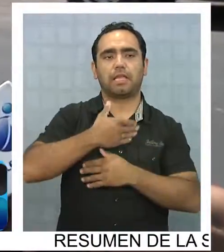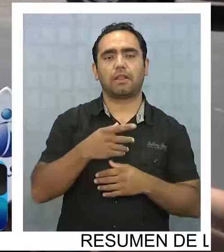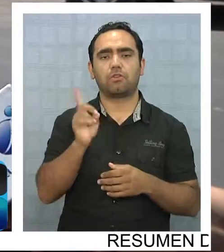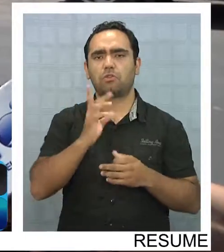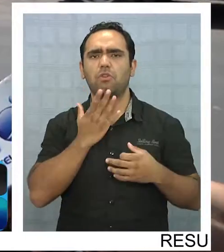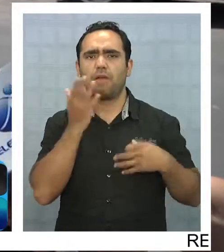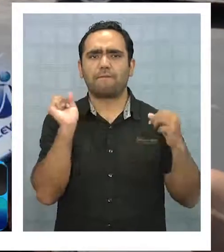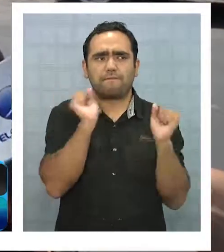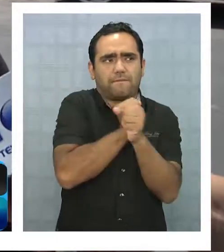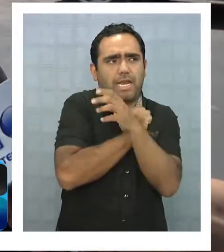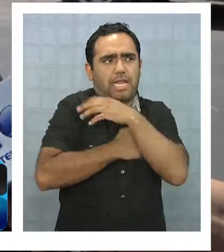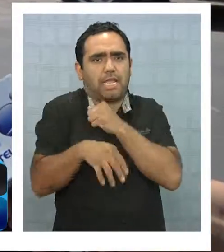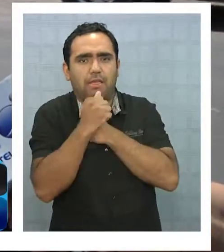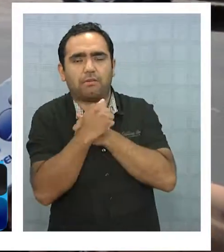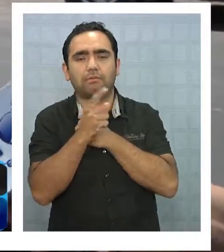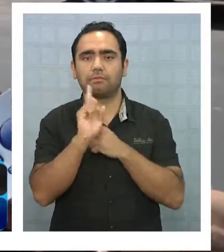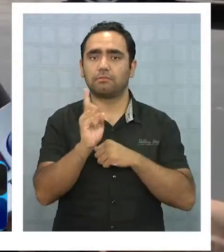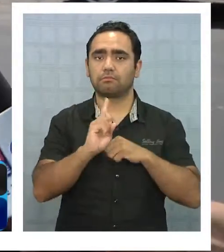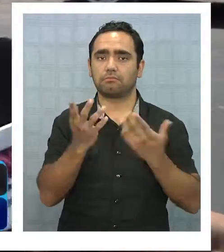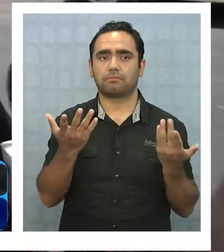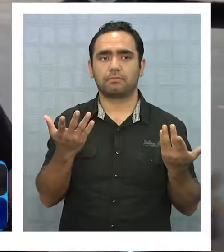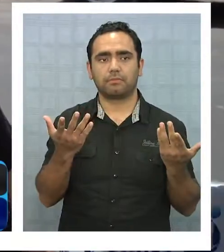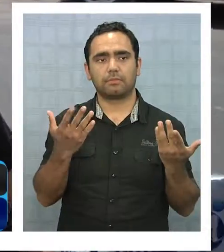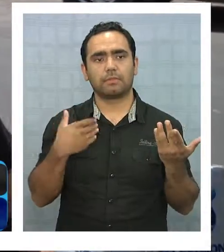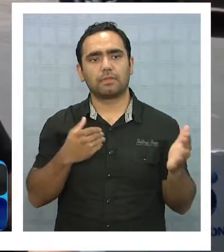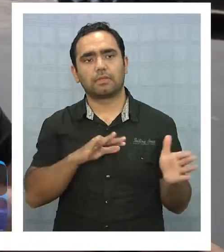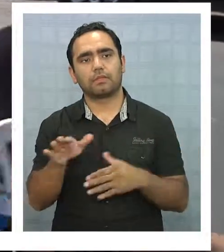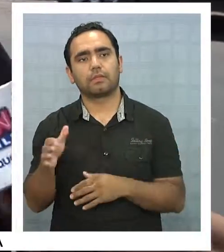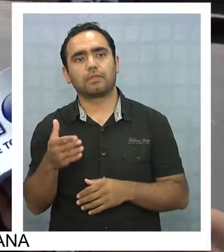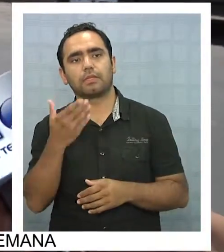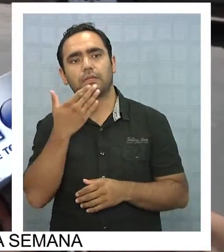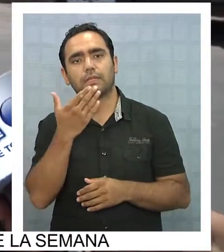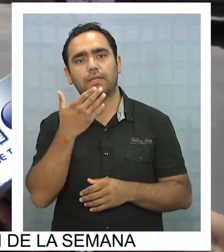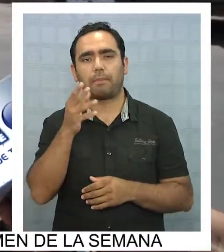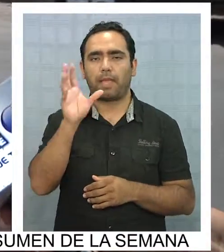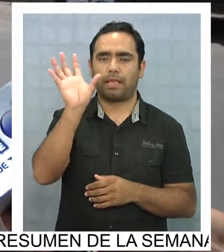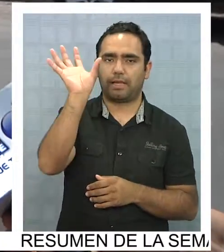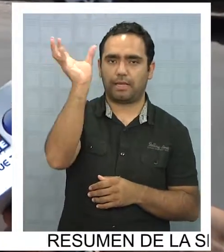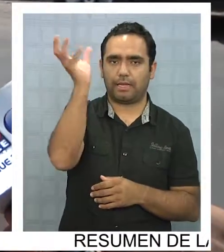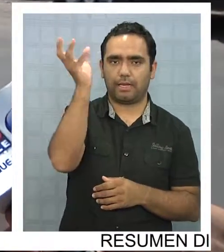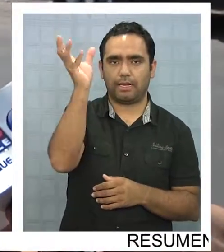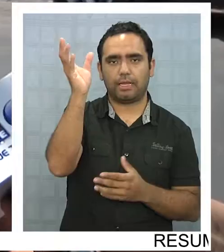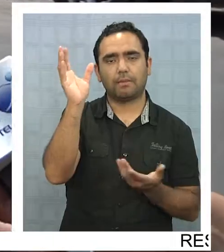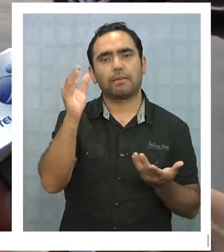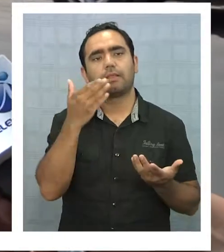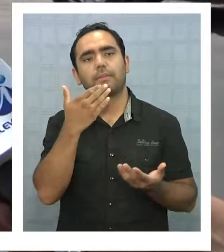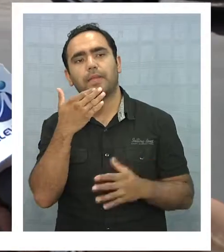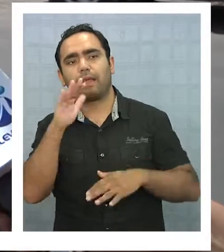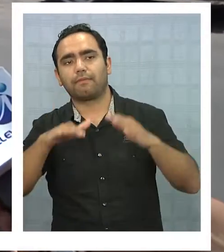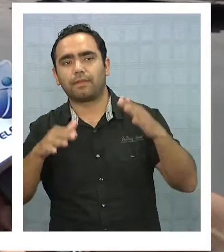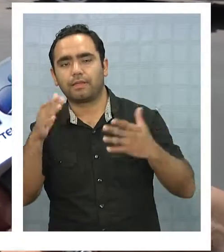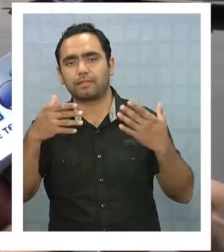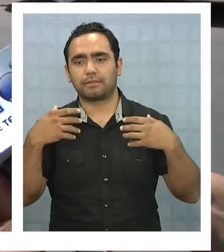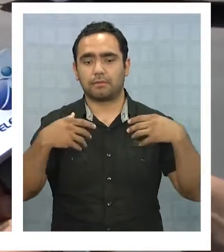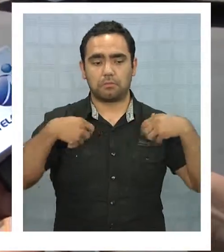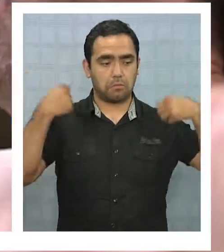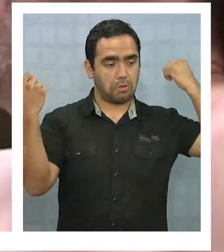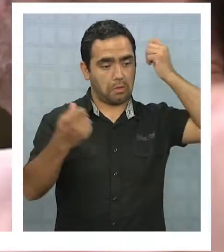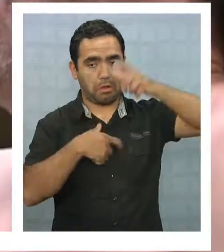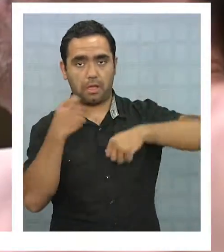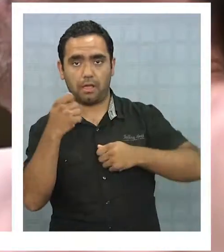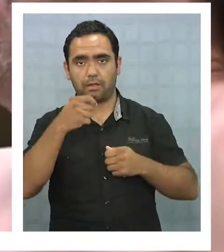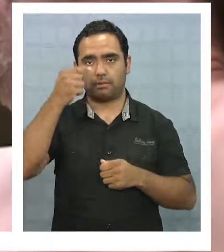tan abrigada tampoco, ni ninguna de esas cosas. O también se le devuelve un poco al clima. Viene también el clima que uno se resfría, donde se saca la ropa.